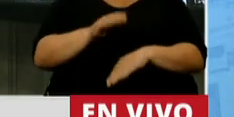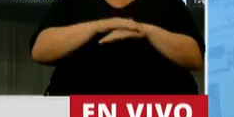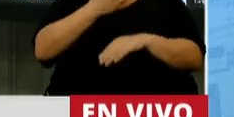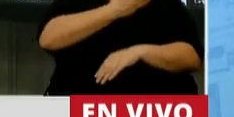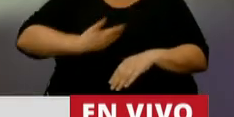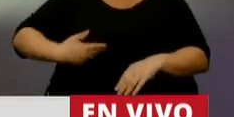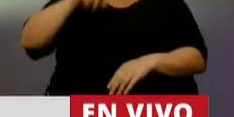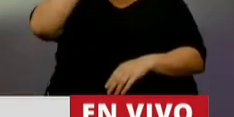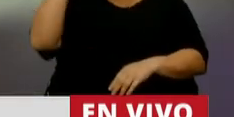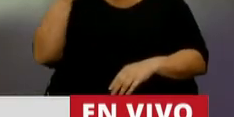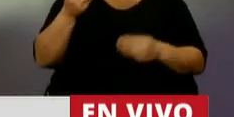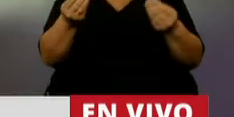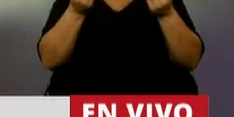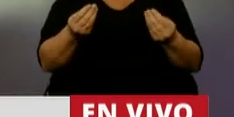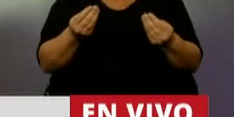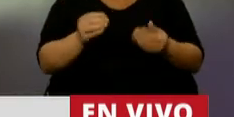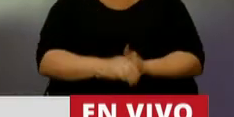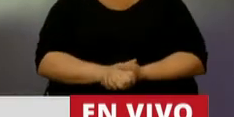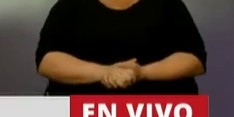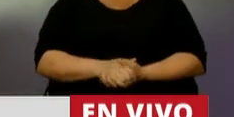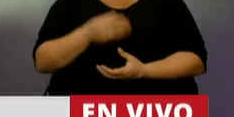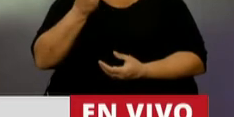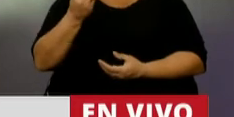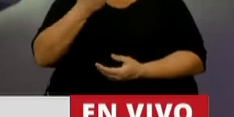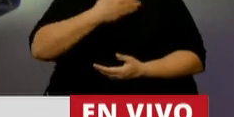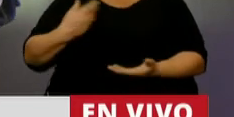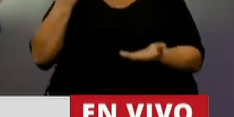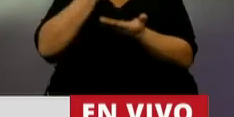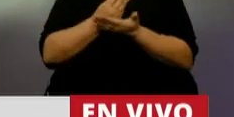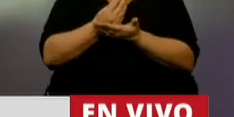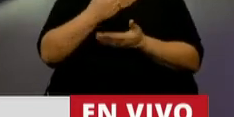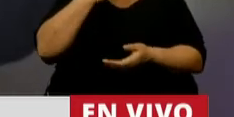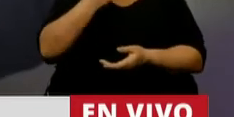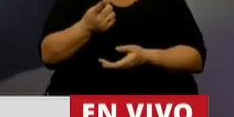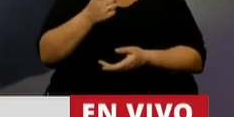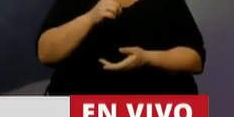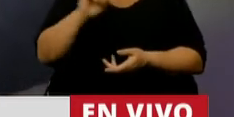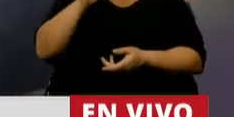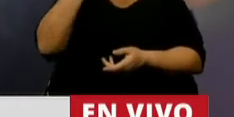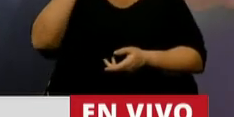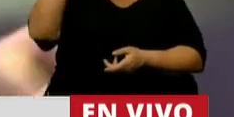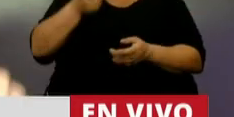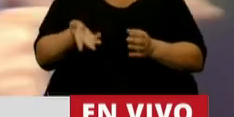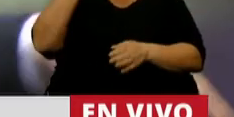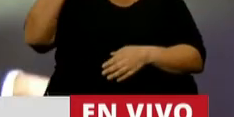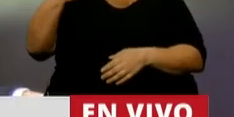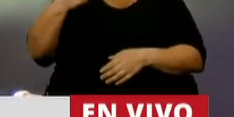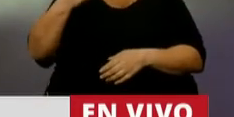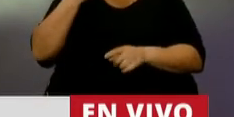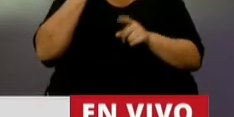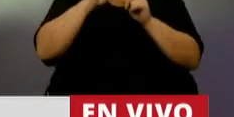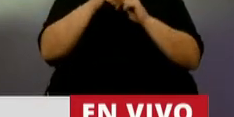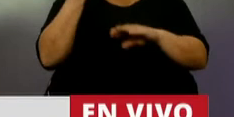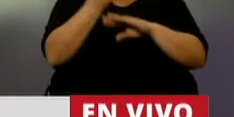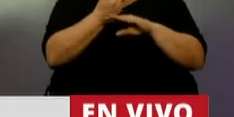Presidente de la Nación. ¿Por qué? Porque asumió el Gobierno diciendo que le iba a aumentar un 20% a los jubilados, y lo primero